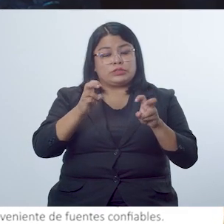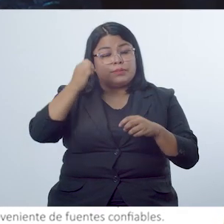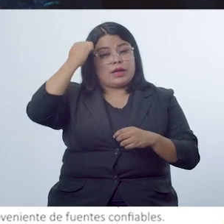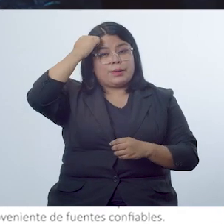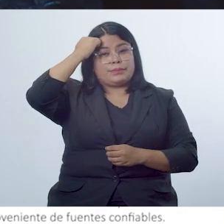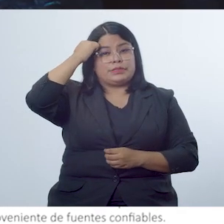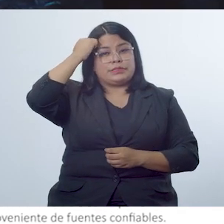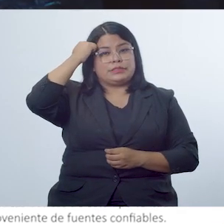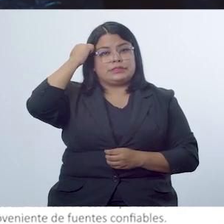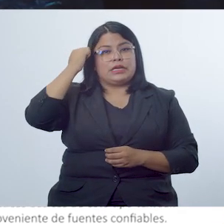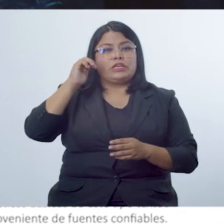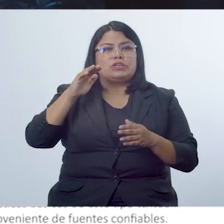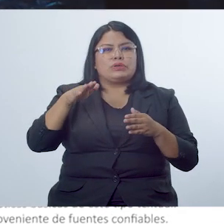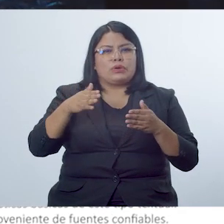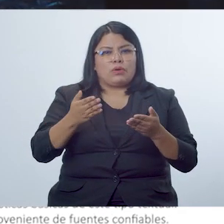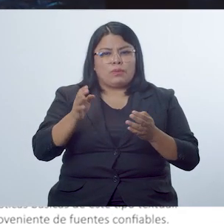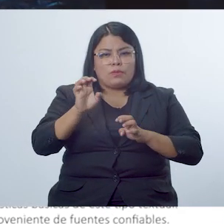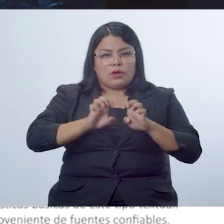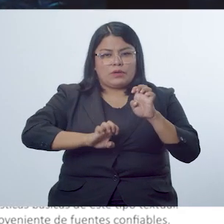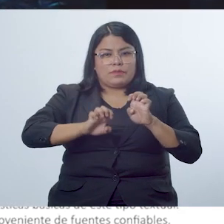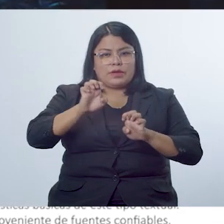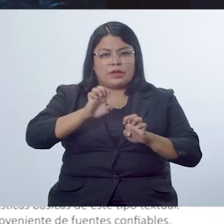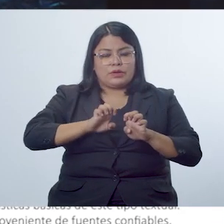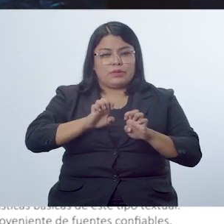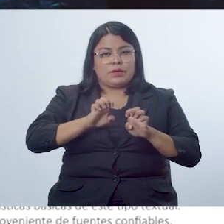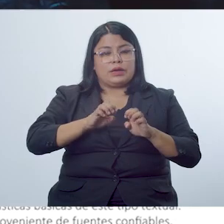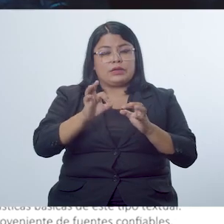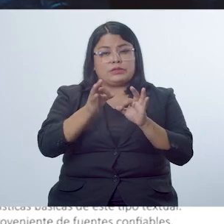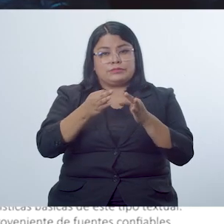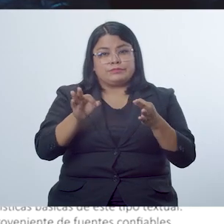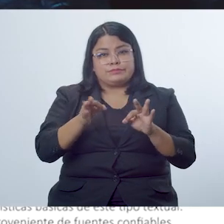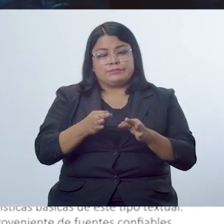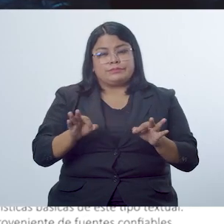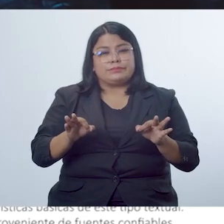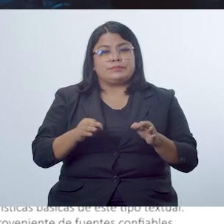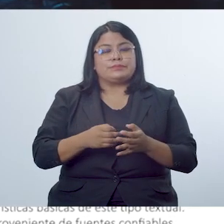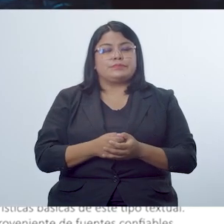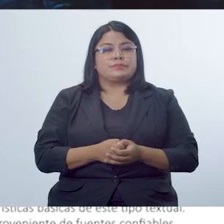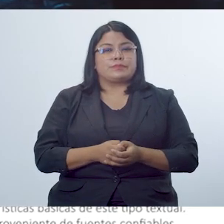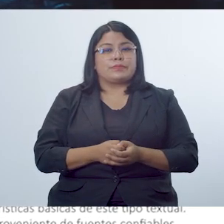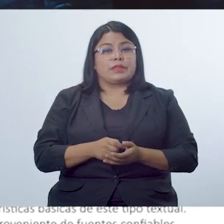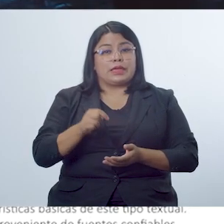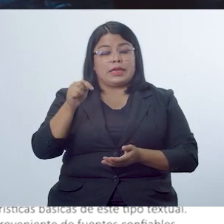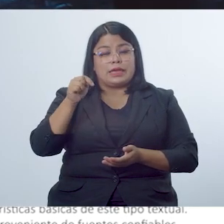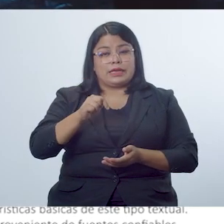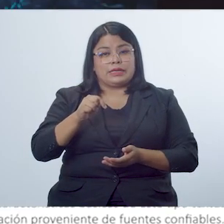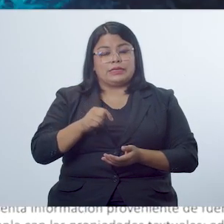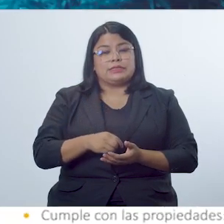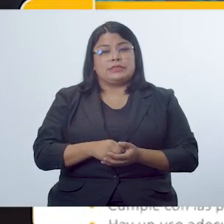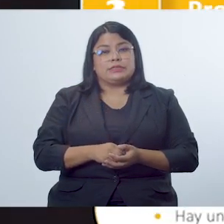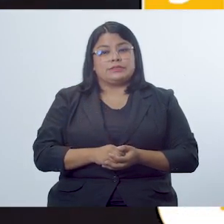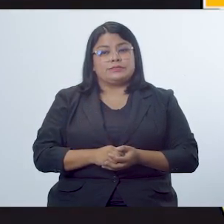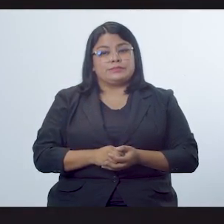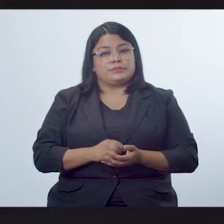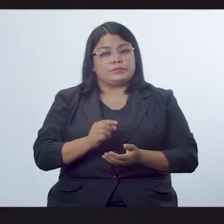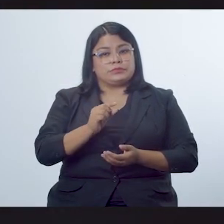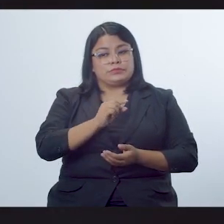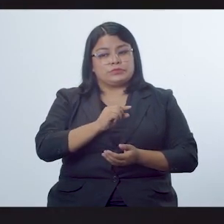aprendizajes y cómo será evaluada su producción textual. Estas secciones se denominan,